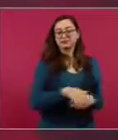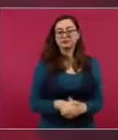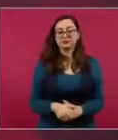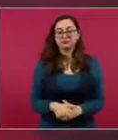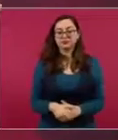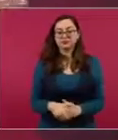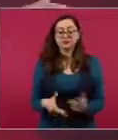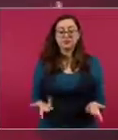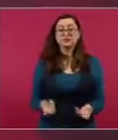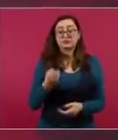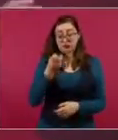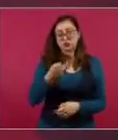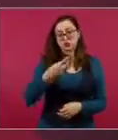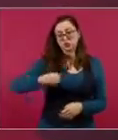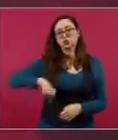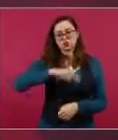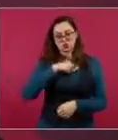Eso es lo que nosotros tenemos.